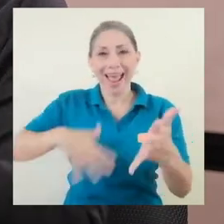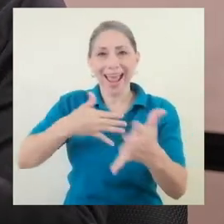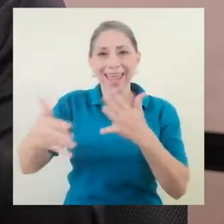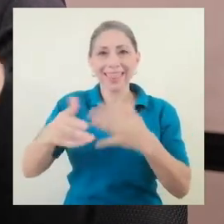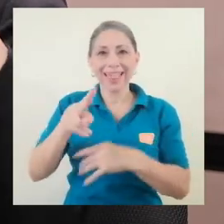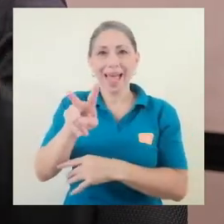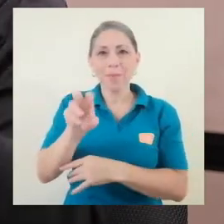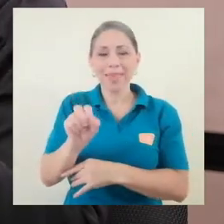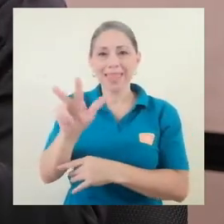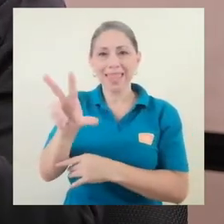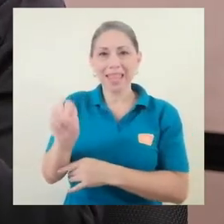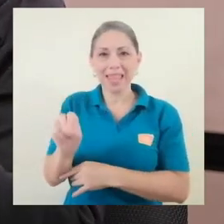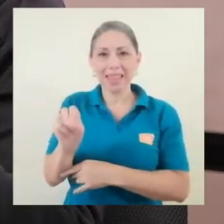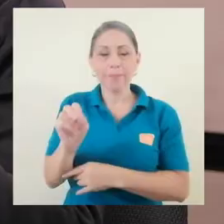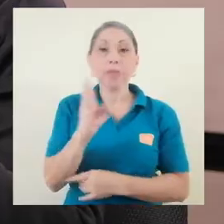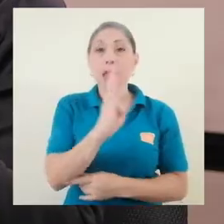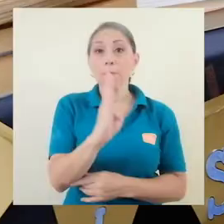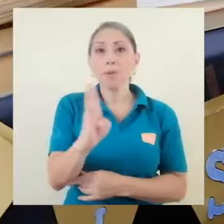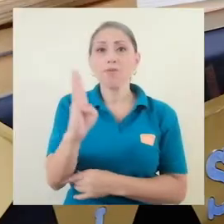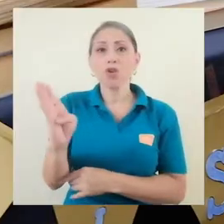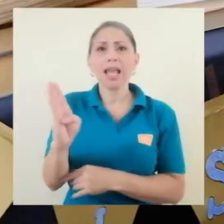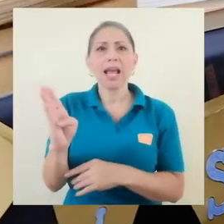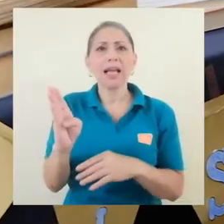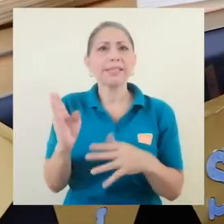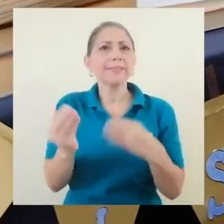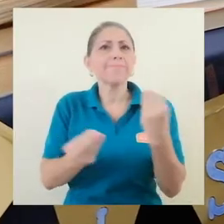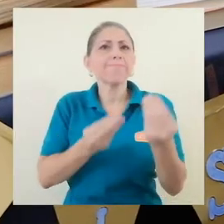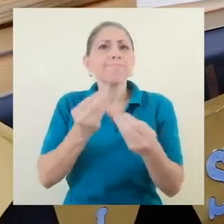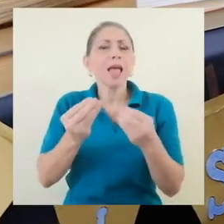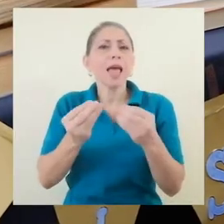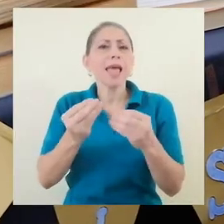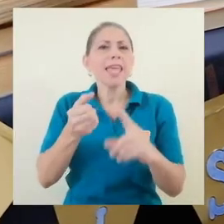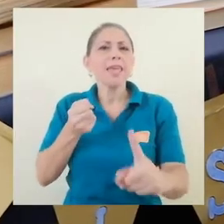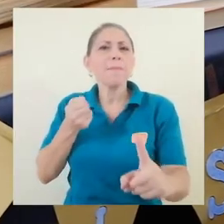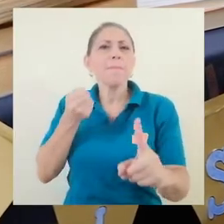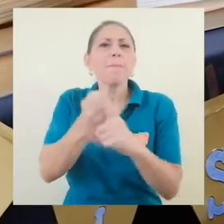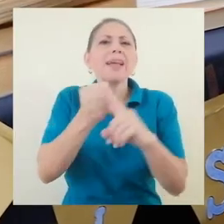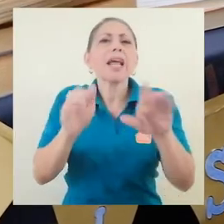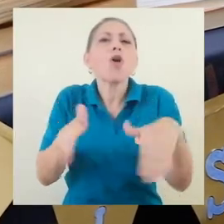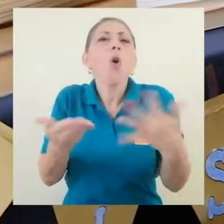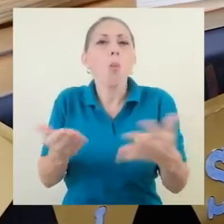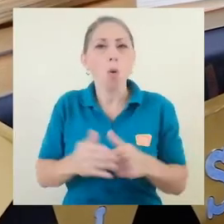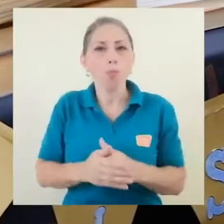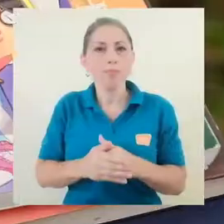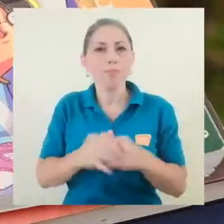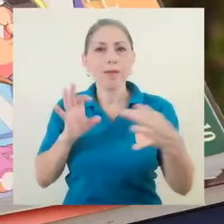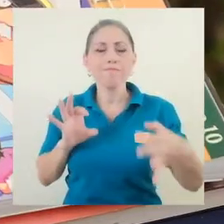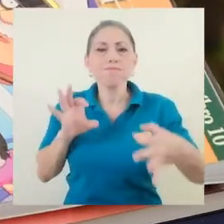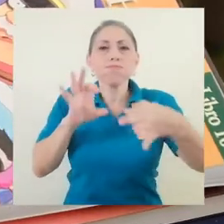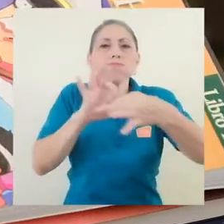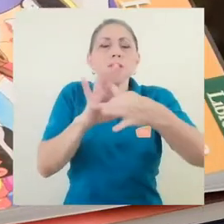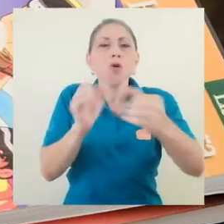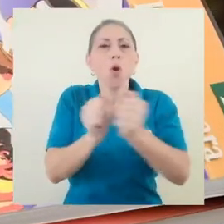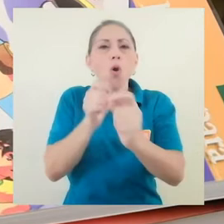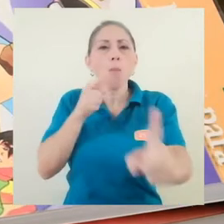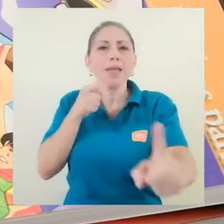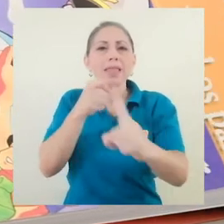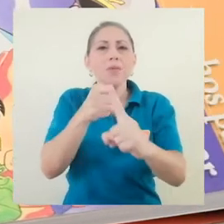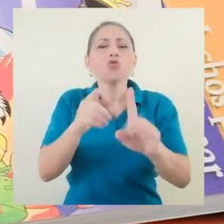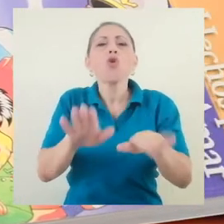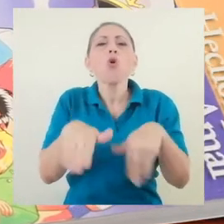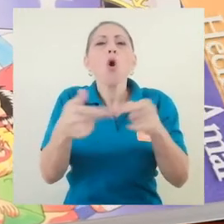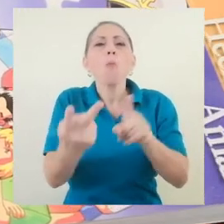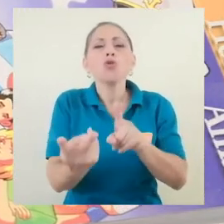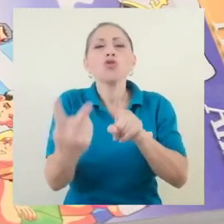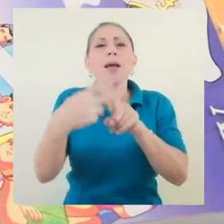y cómo las bibliotecas pueden impactar en alguno de esos objetivos, cómo se aplican